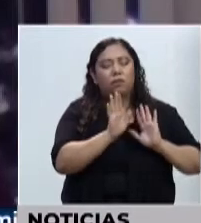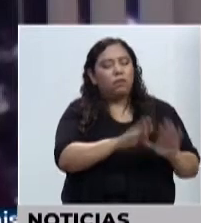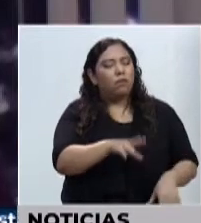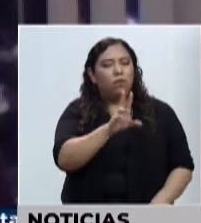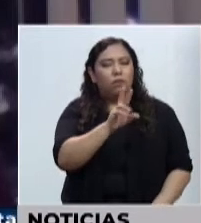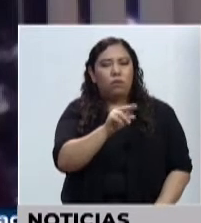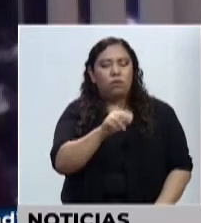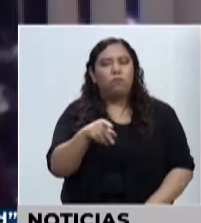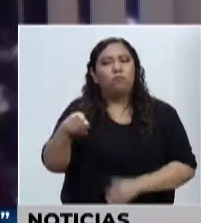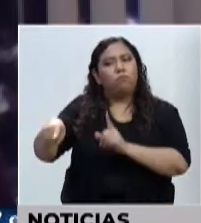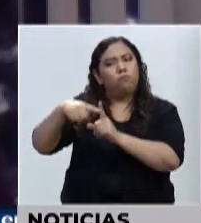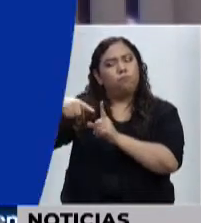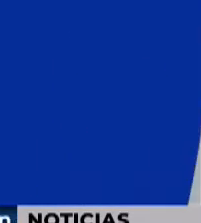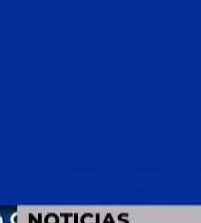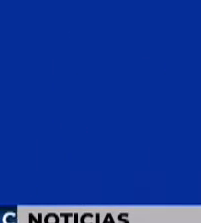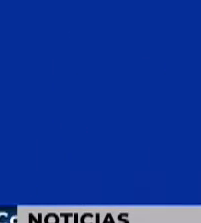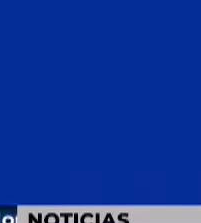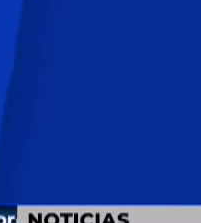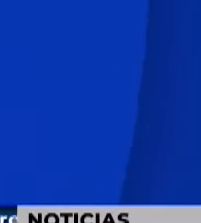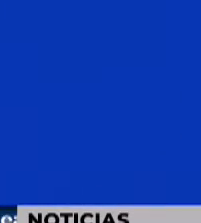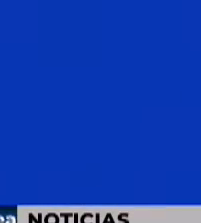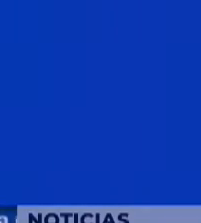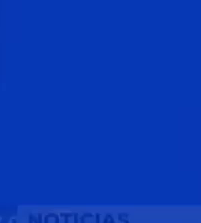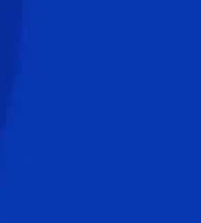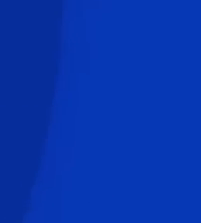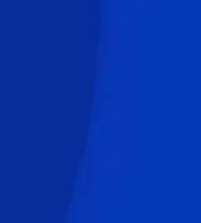Que seamos positivos y contentos.